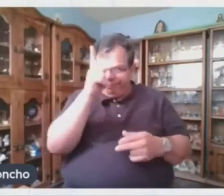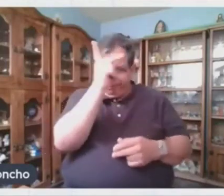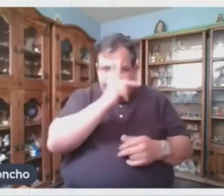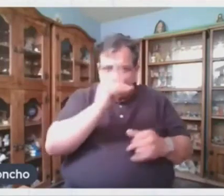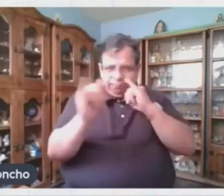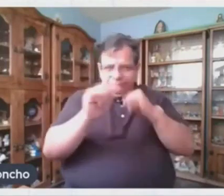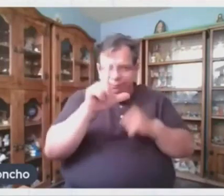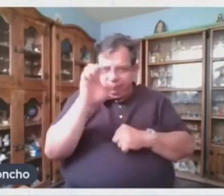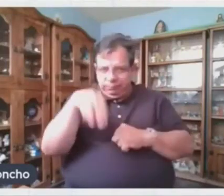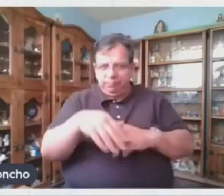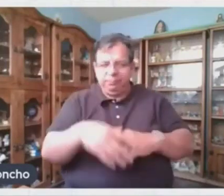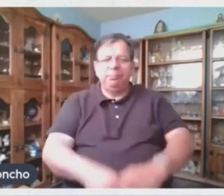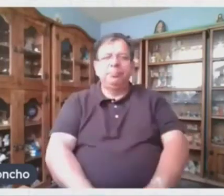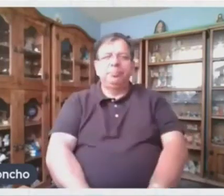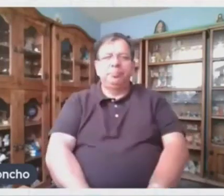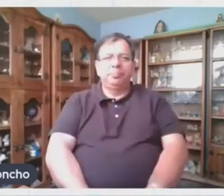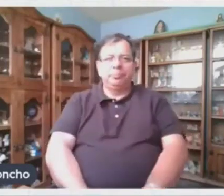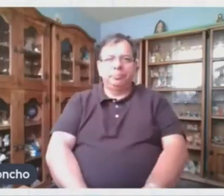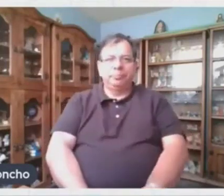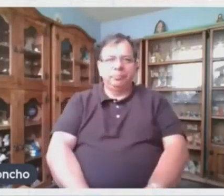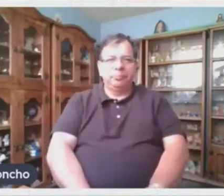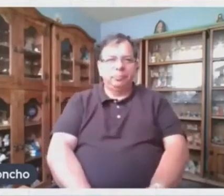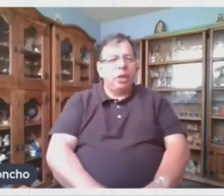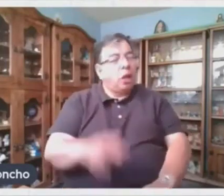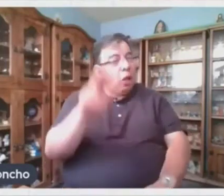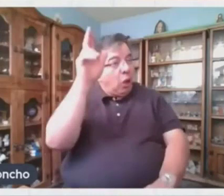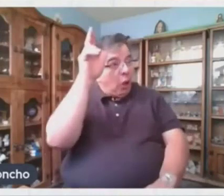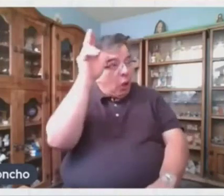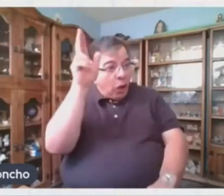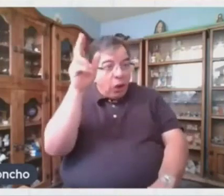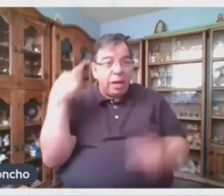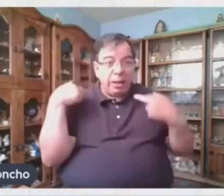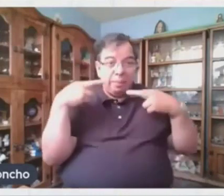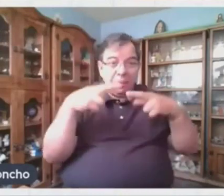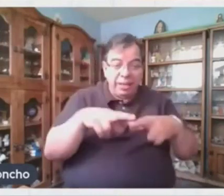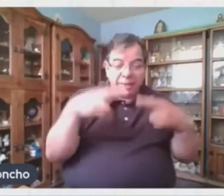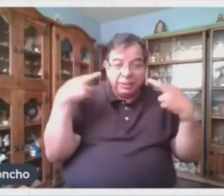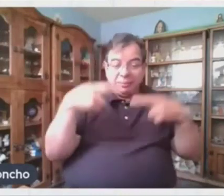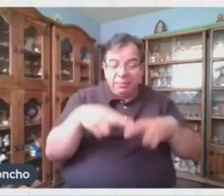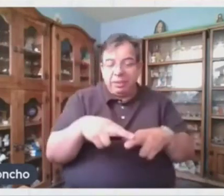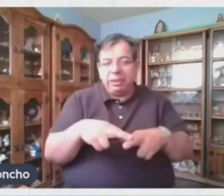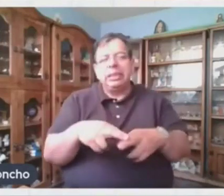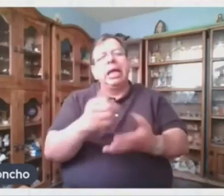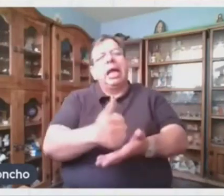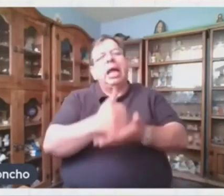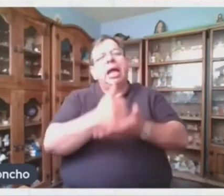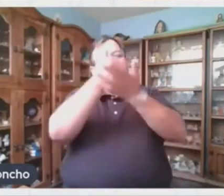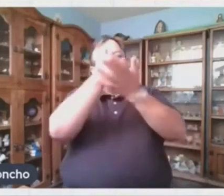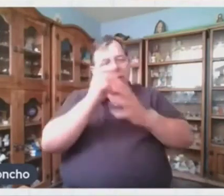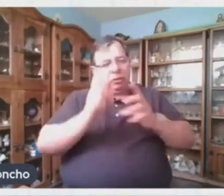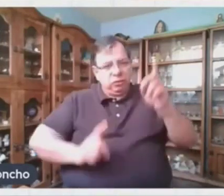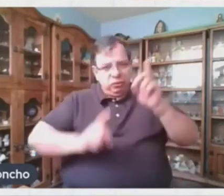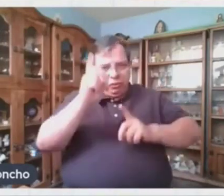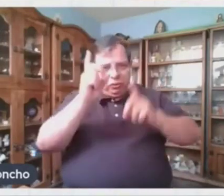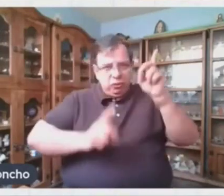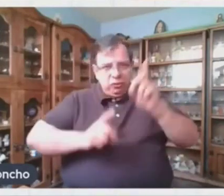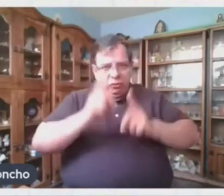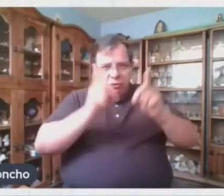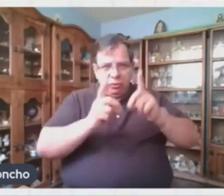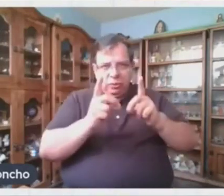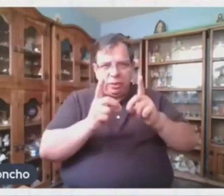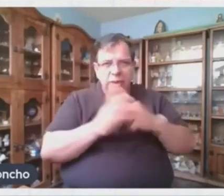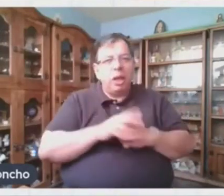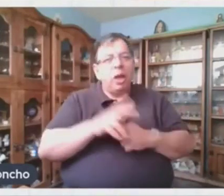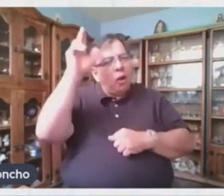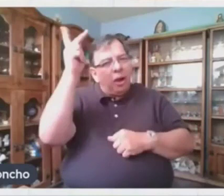de señas mexicana. Hola, maestra Teresa y maestro Julio. Gracias por acompañarnos y ayudarnos con nuestras dudas en español. Y hola,